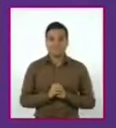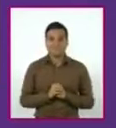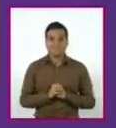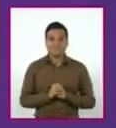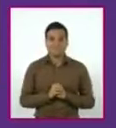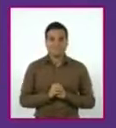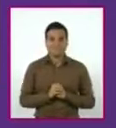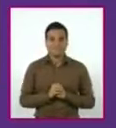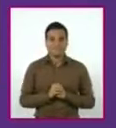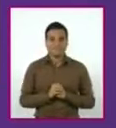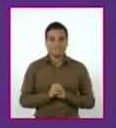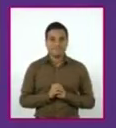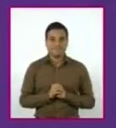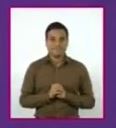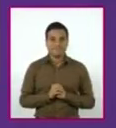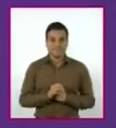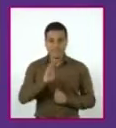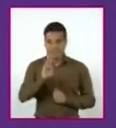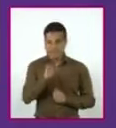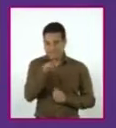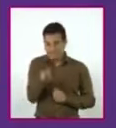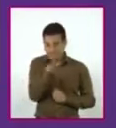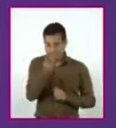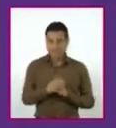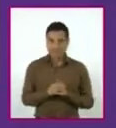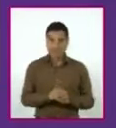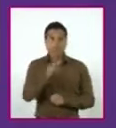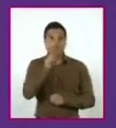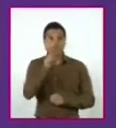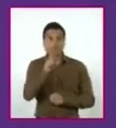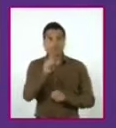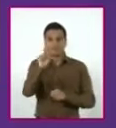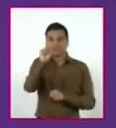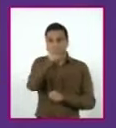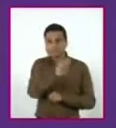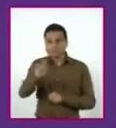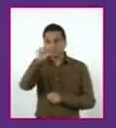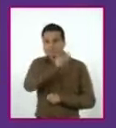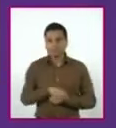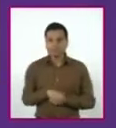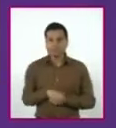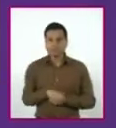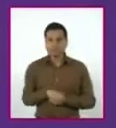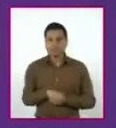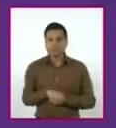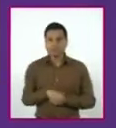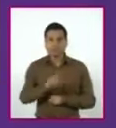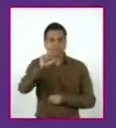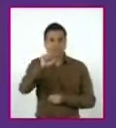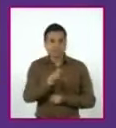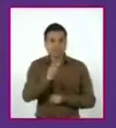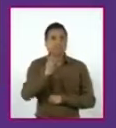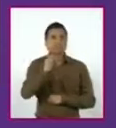B. En la ecuación que subrayaste, ¿qué significados tiene la variable x?